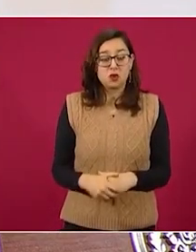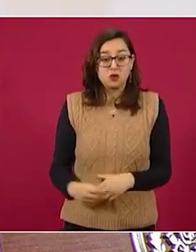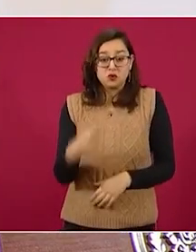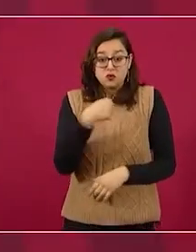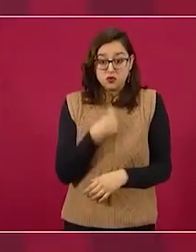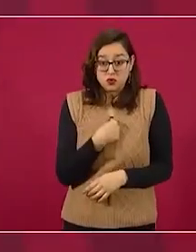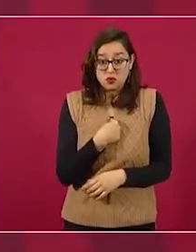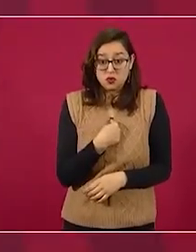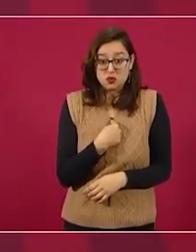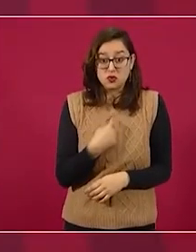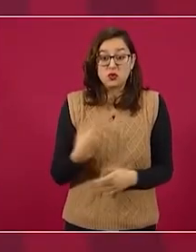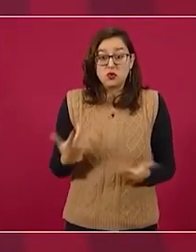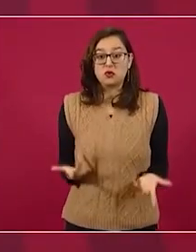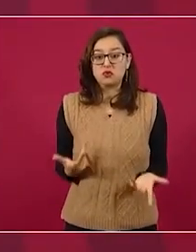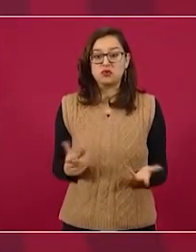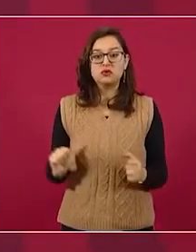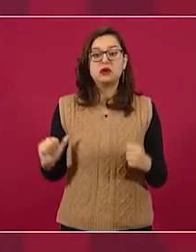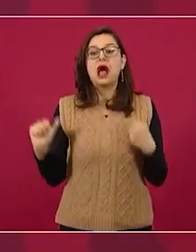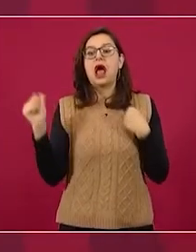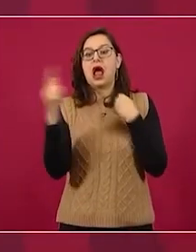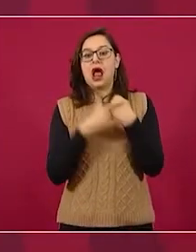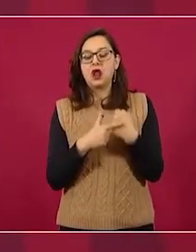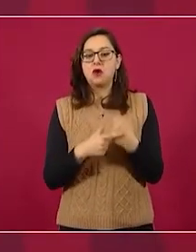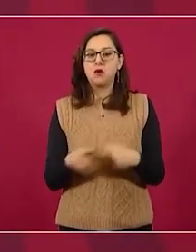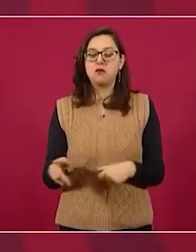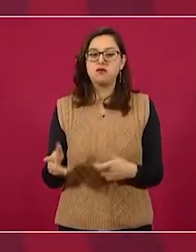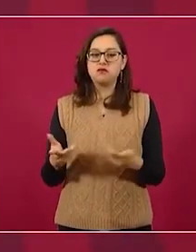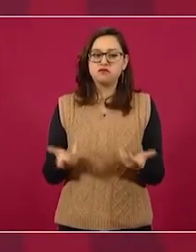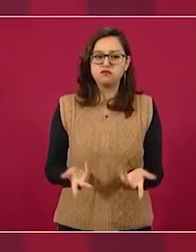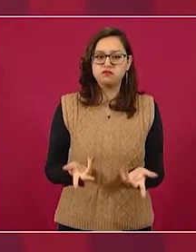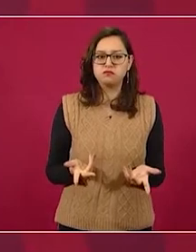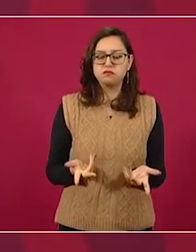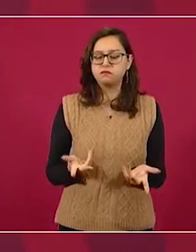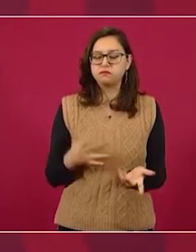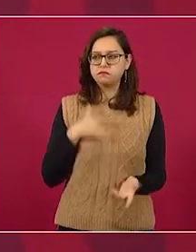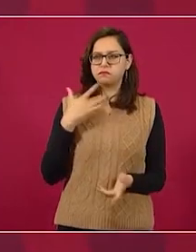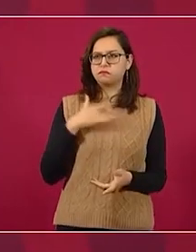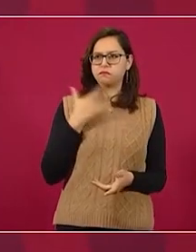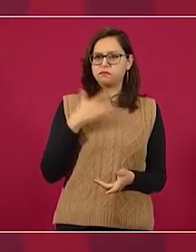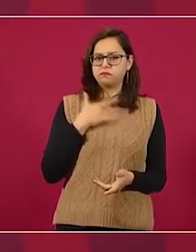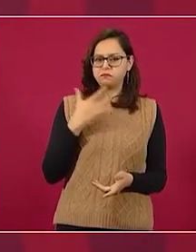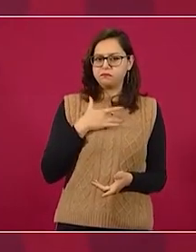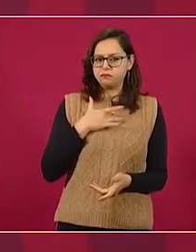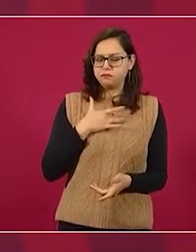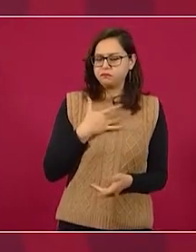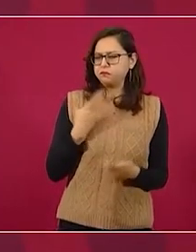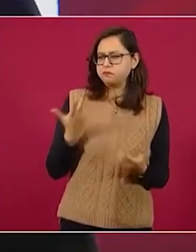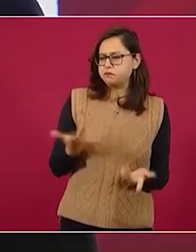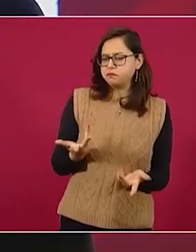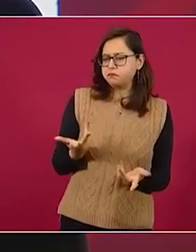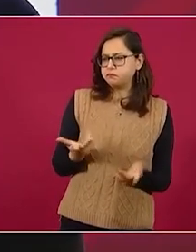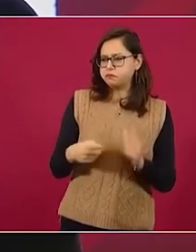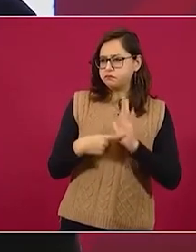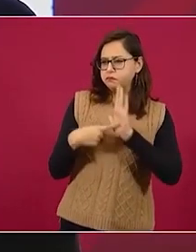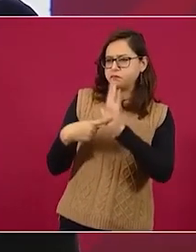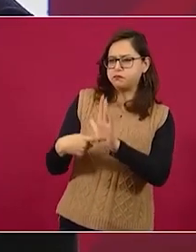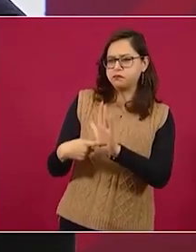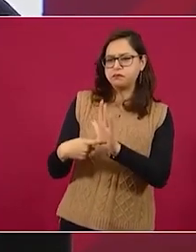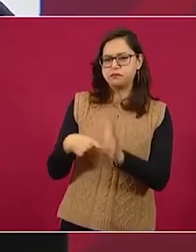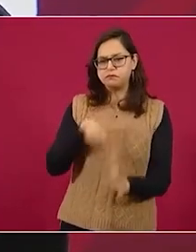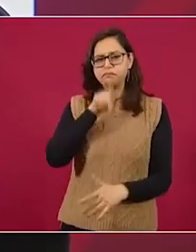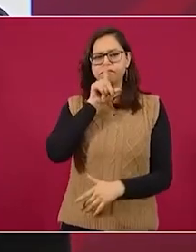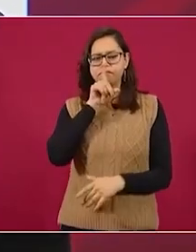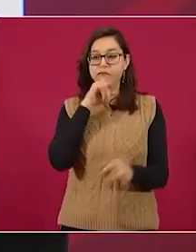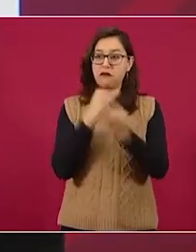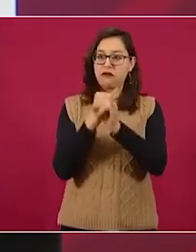confirmarlo, pero como fue tendencia a nivel internacional no